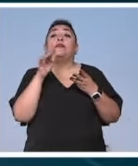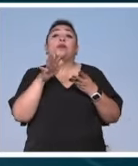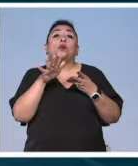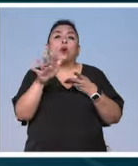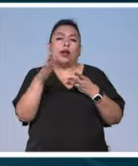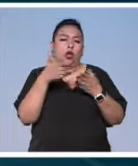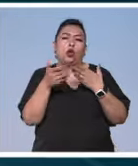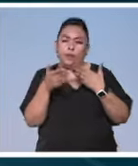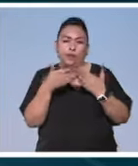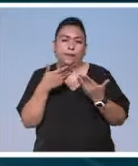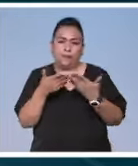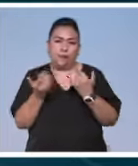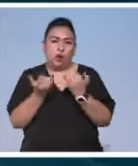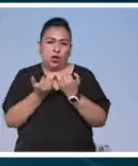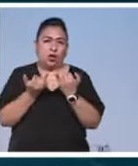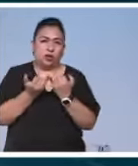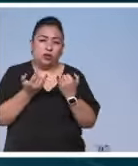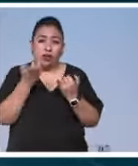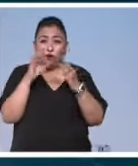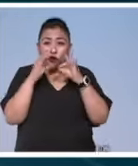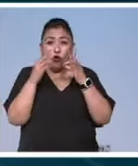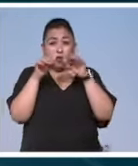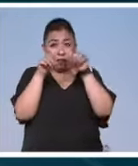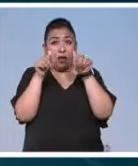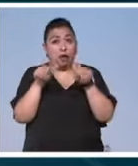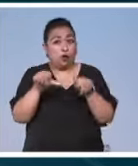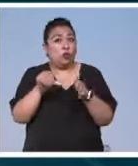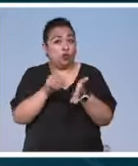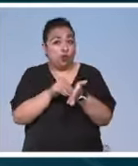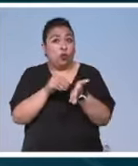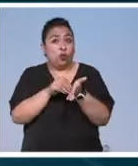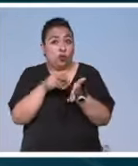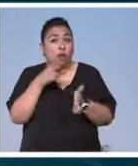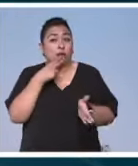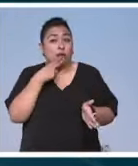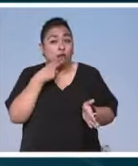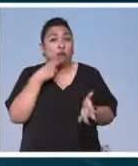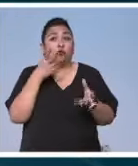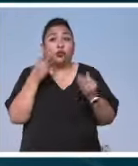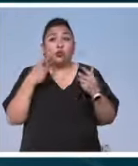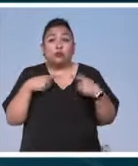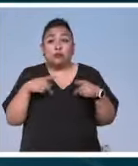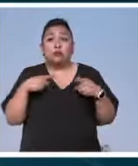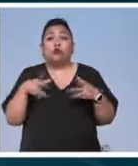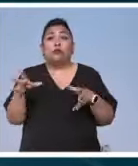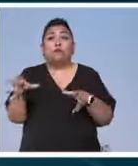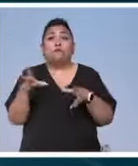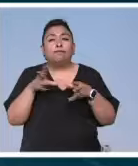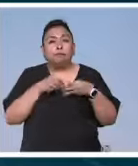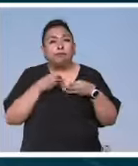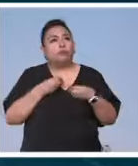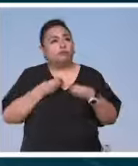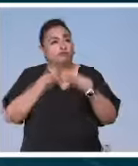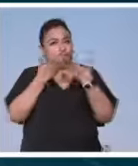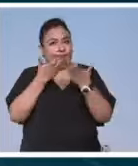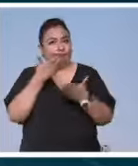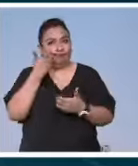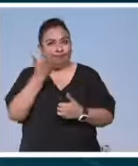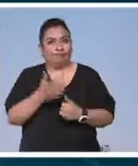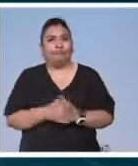mosaicos contemporáneos, porque es una forma de arte que sigue vigente y que muchos creadores adoptan para expresarse.